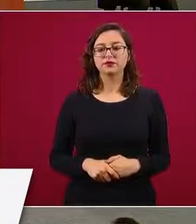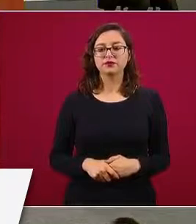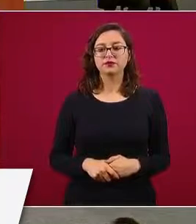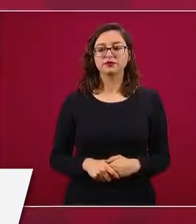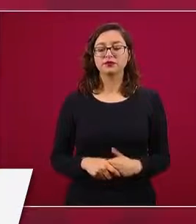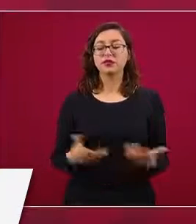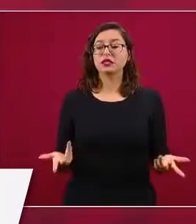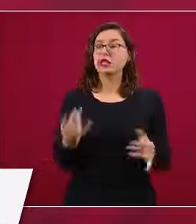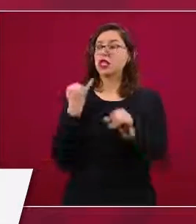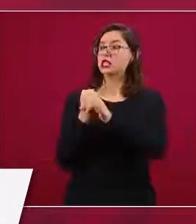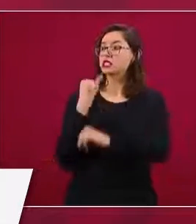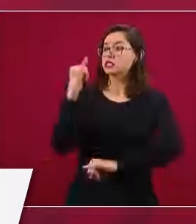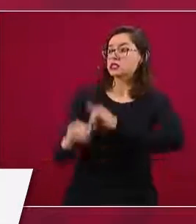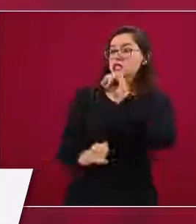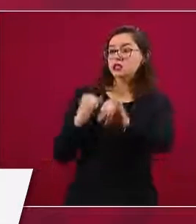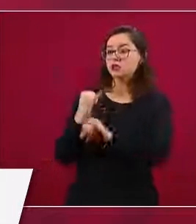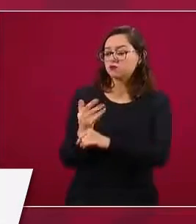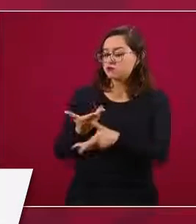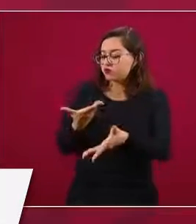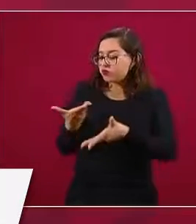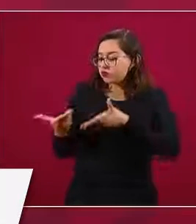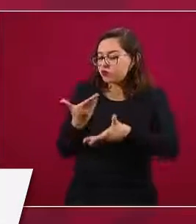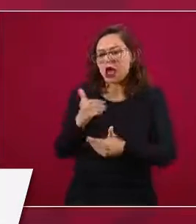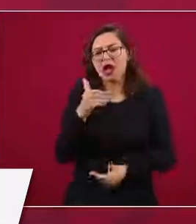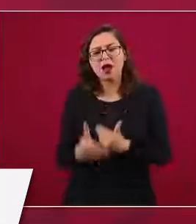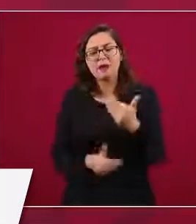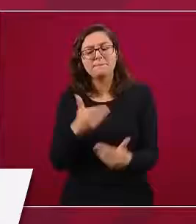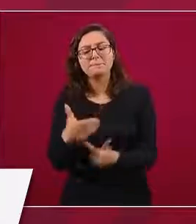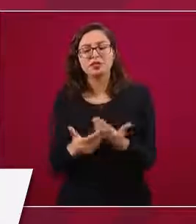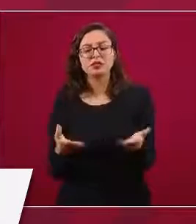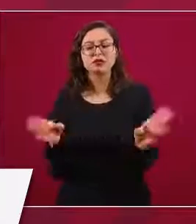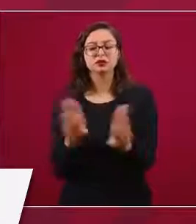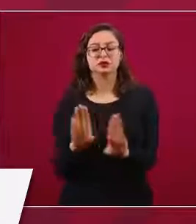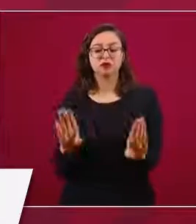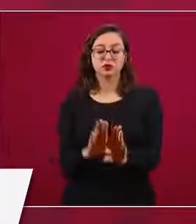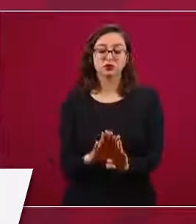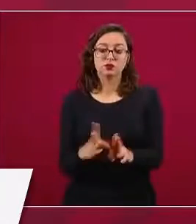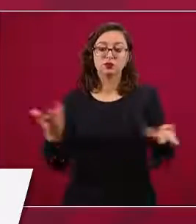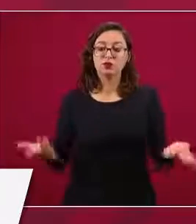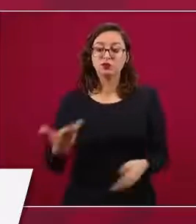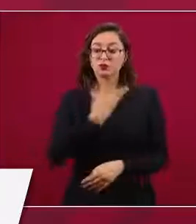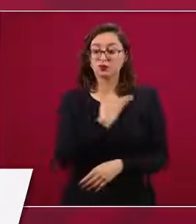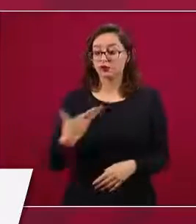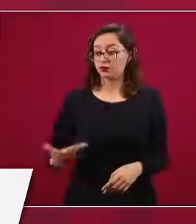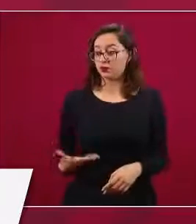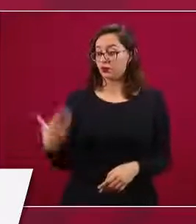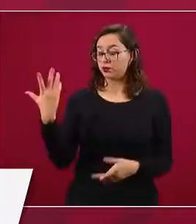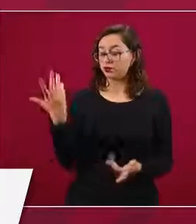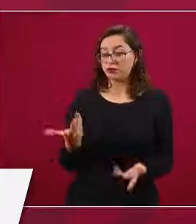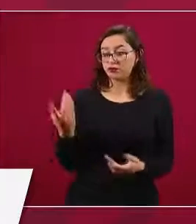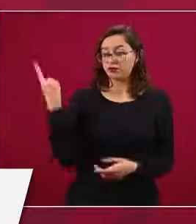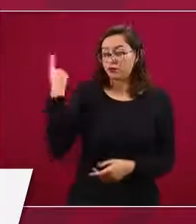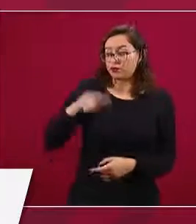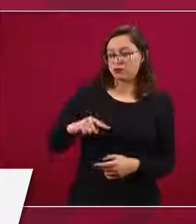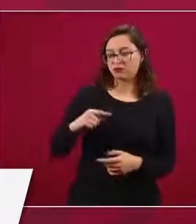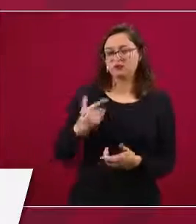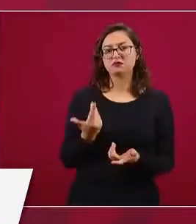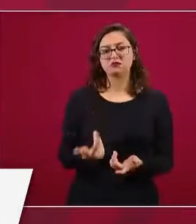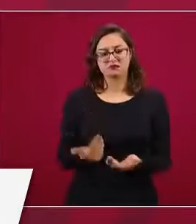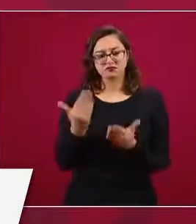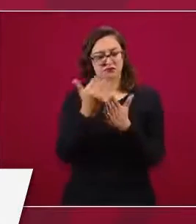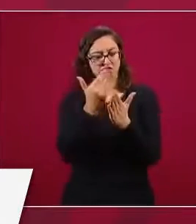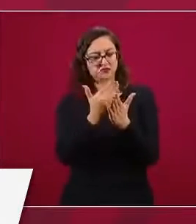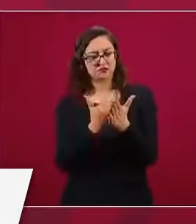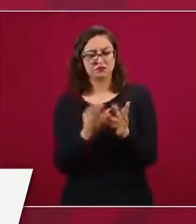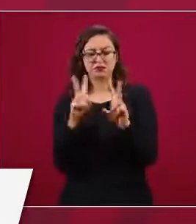materia de cooperación internacional. De acuerdo a las instrucciones que nos ha dado el señor presidente de la República, seguimos avanzando en lo que